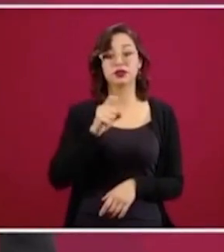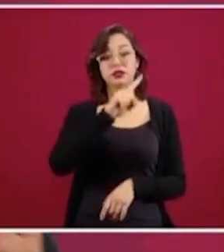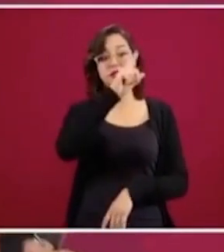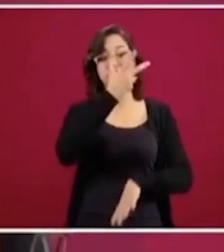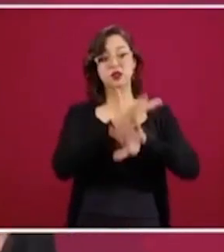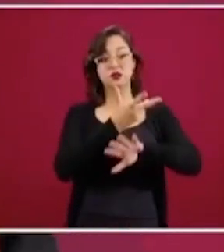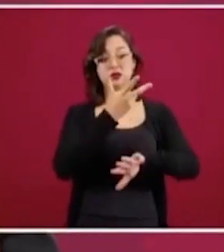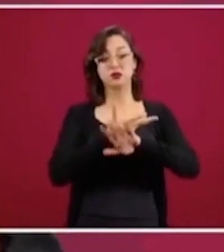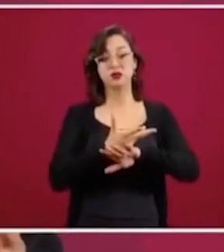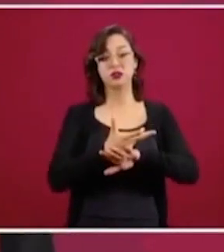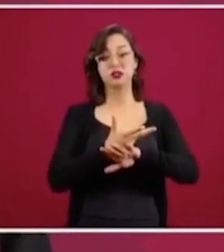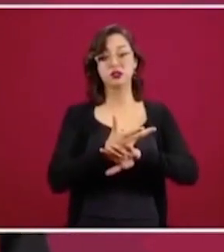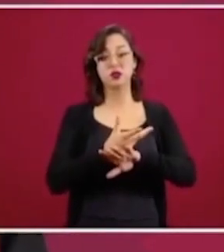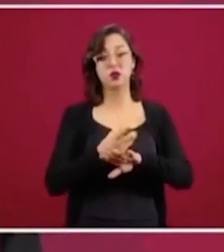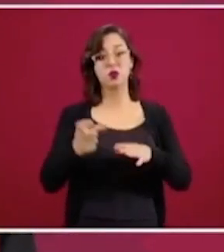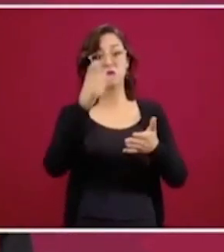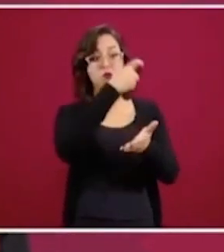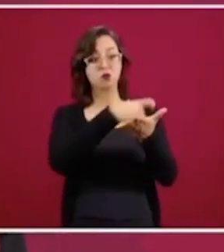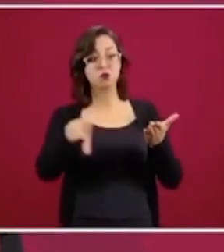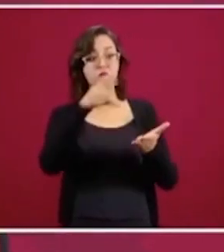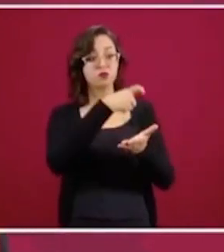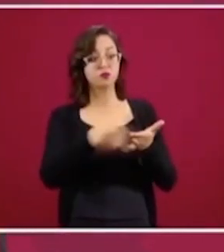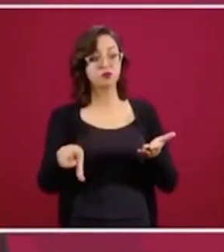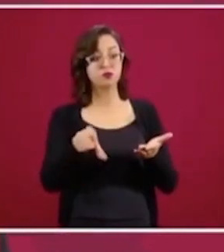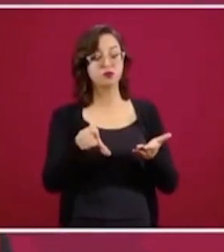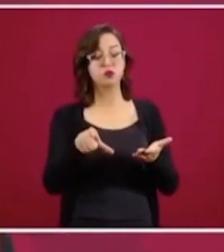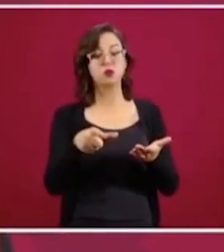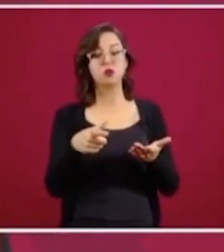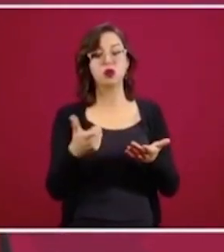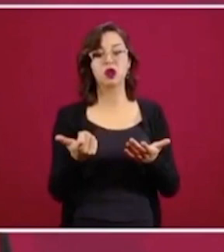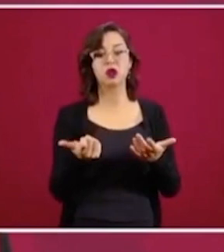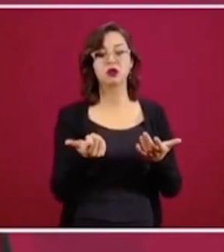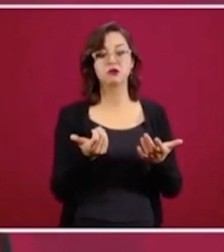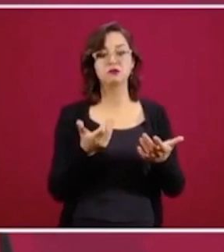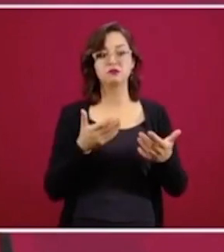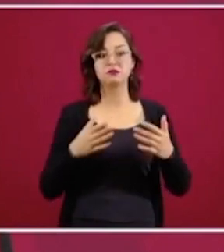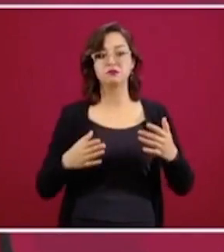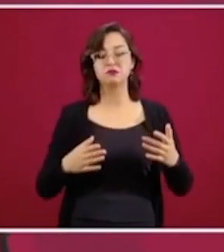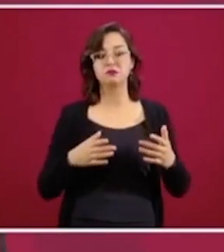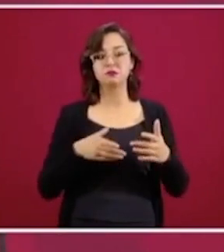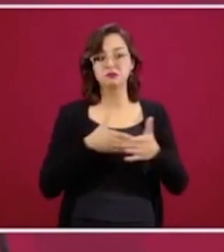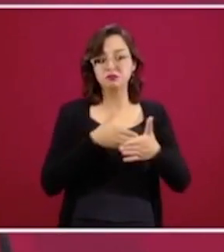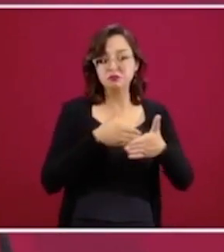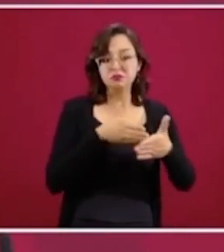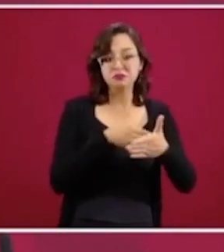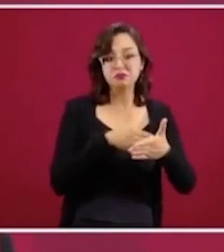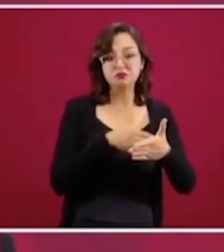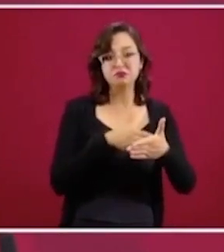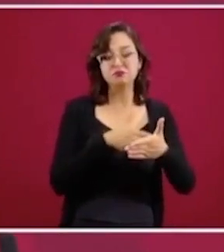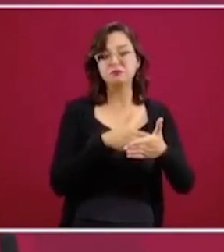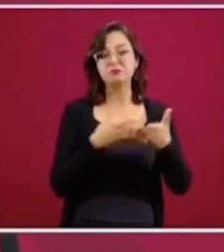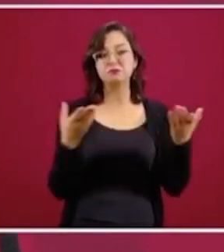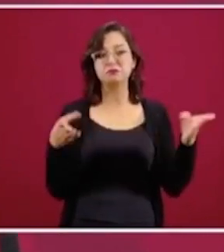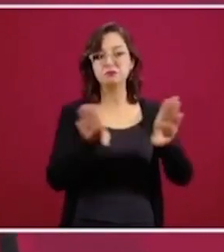porque ellos cerraron su mercado de equipos médicos porque necesitan